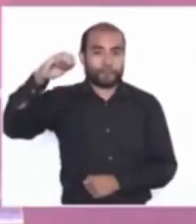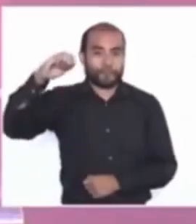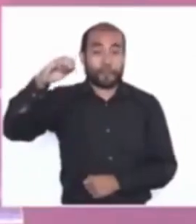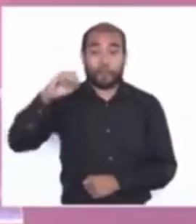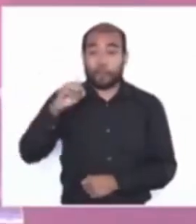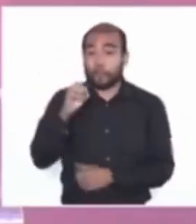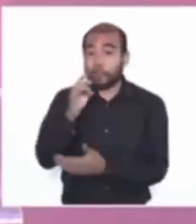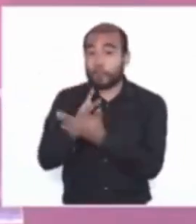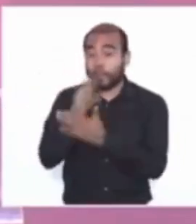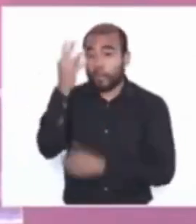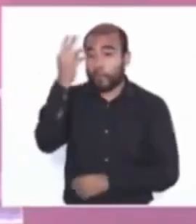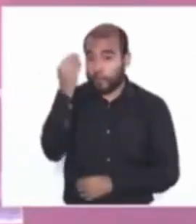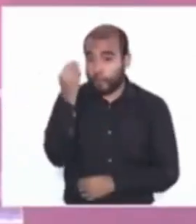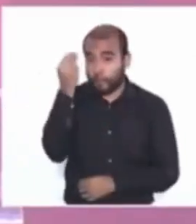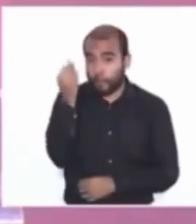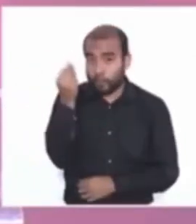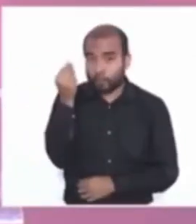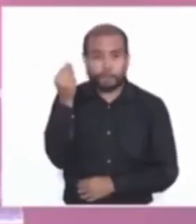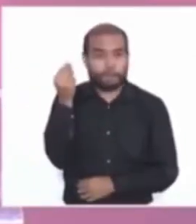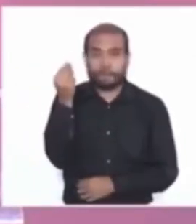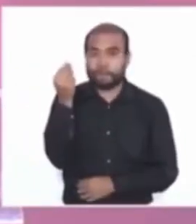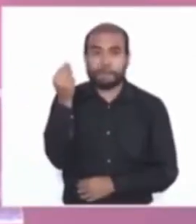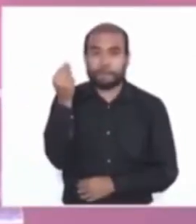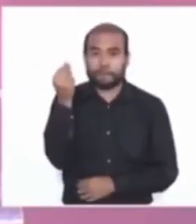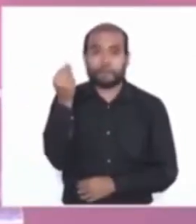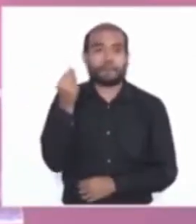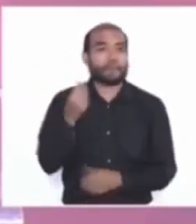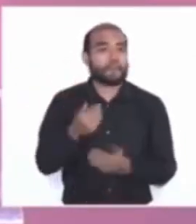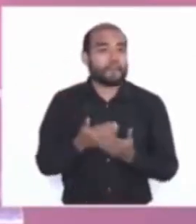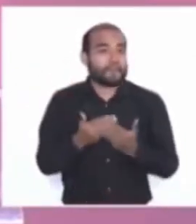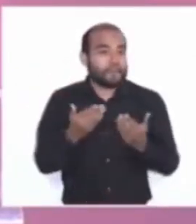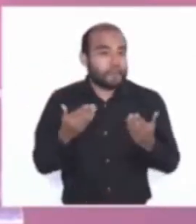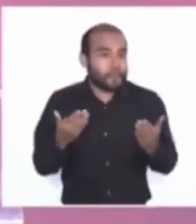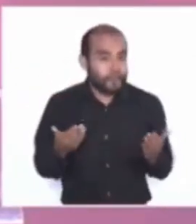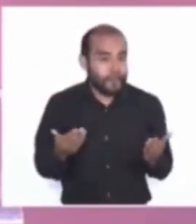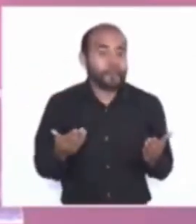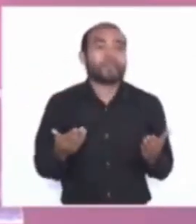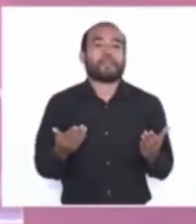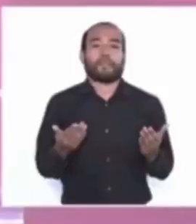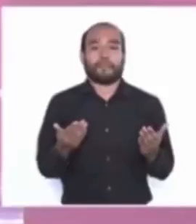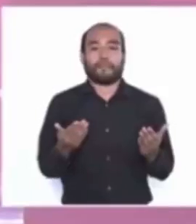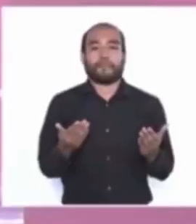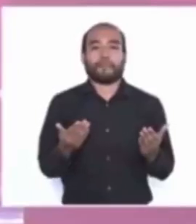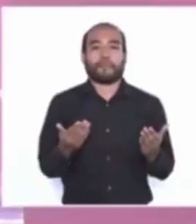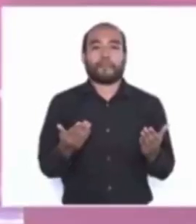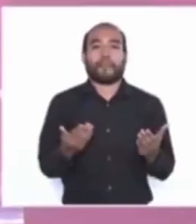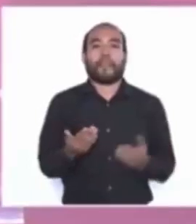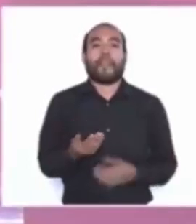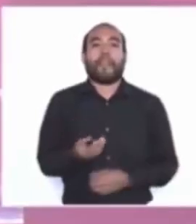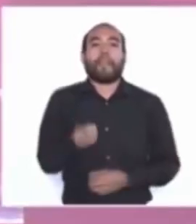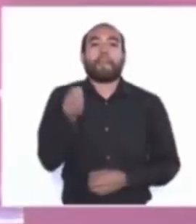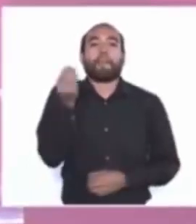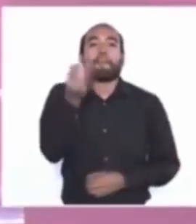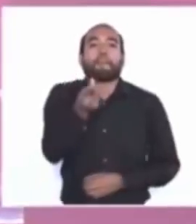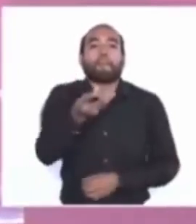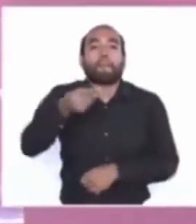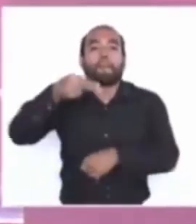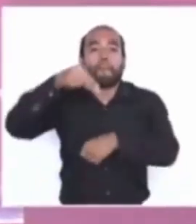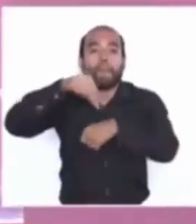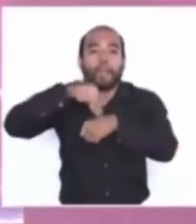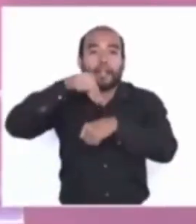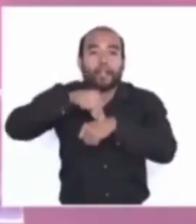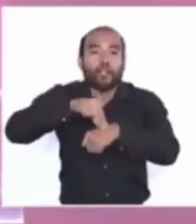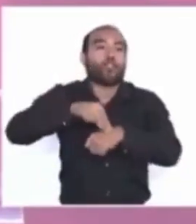la pensión, sino que además ahora vamos a llevar a médicos, médicas,